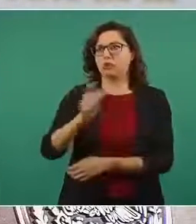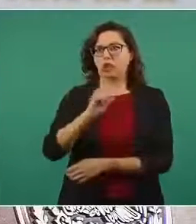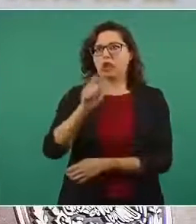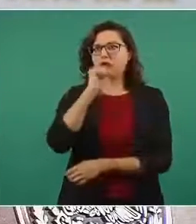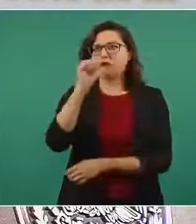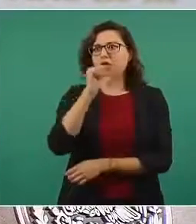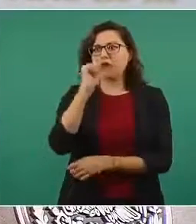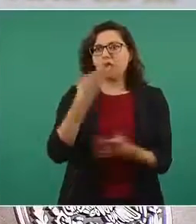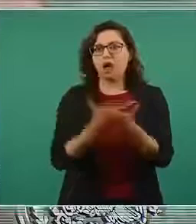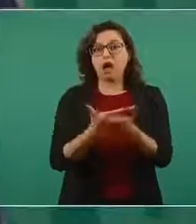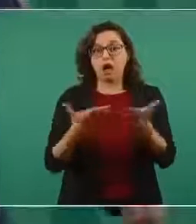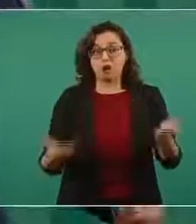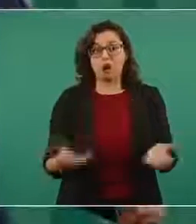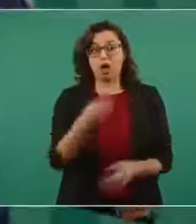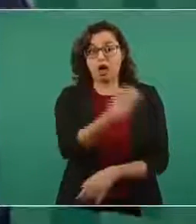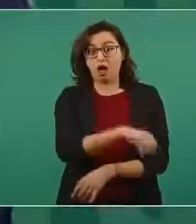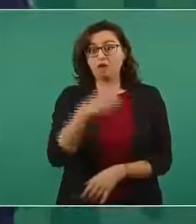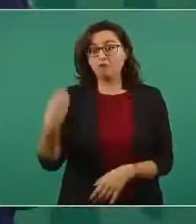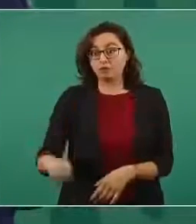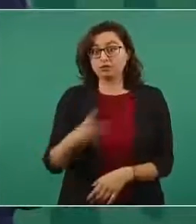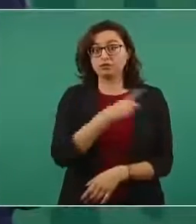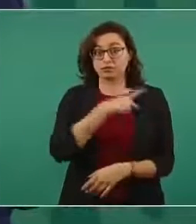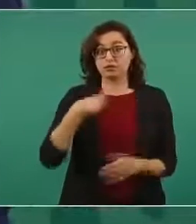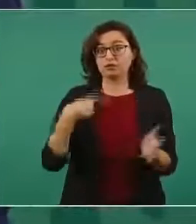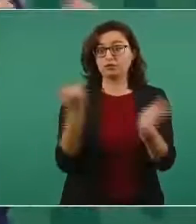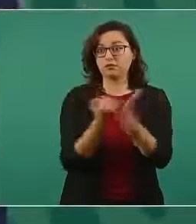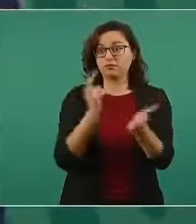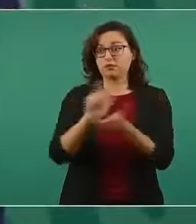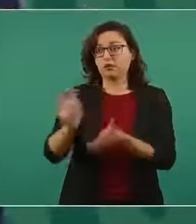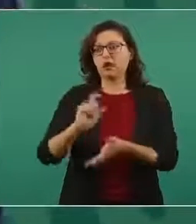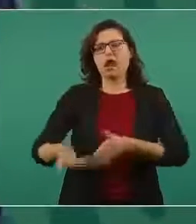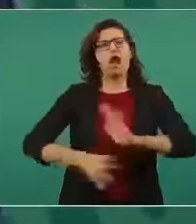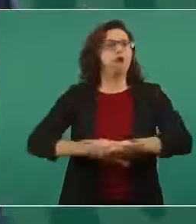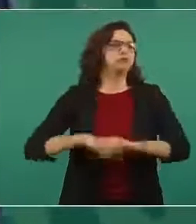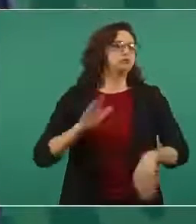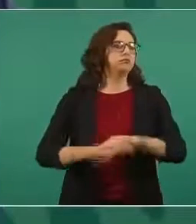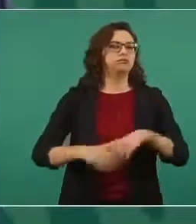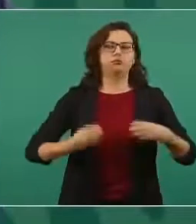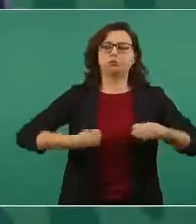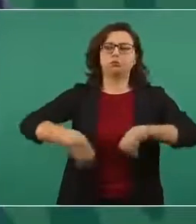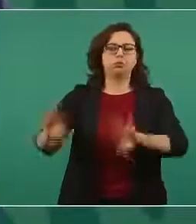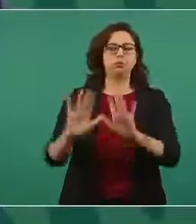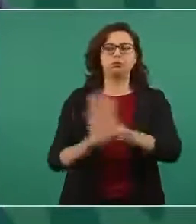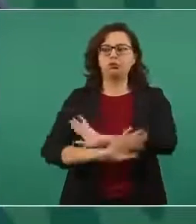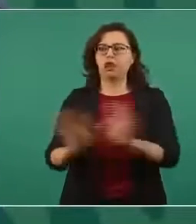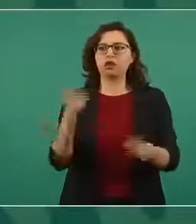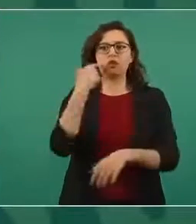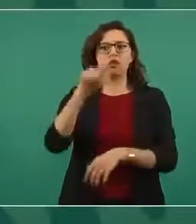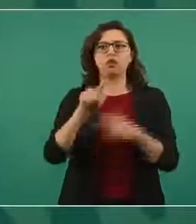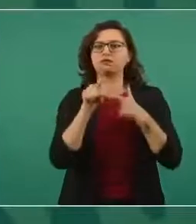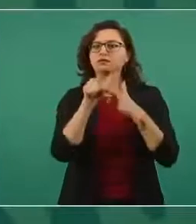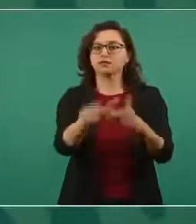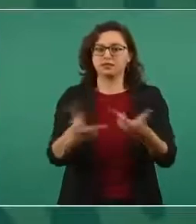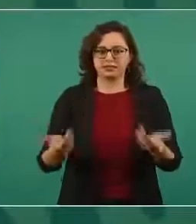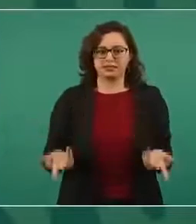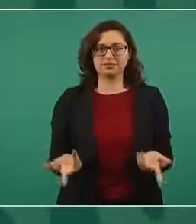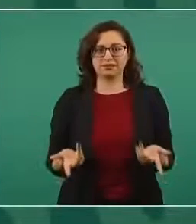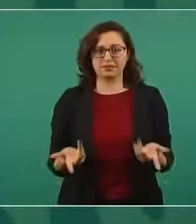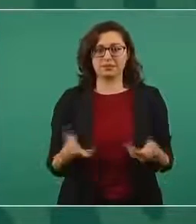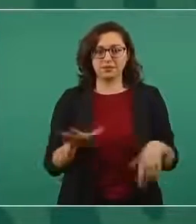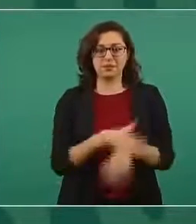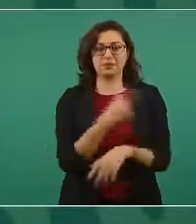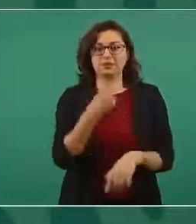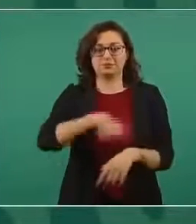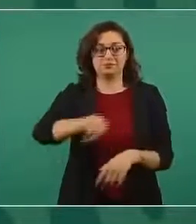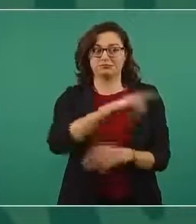las están devolviendo para no pagar los impuestos porque no